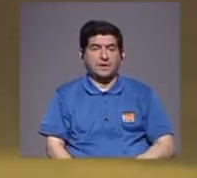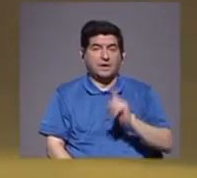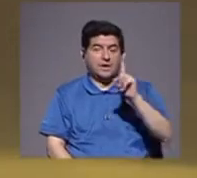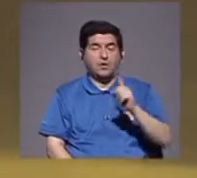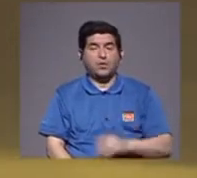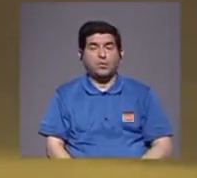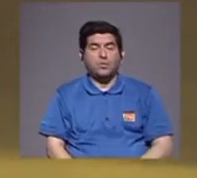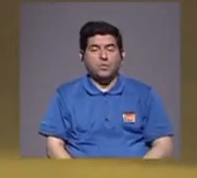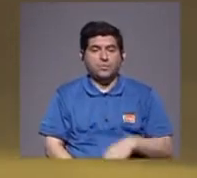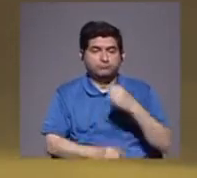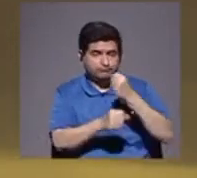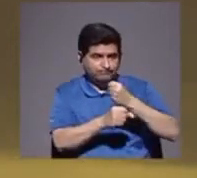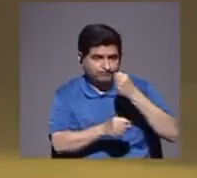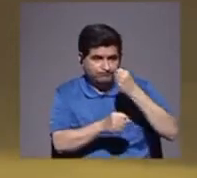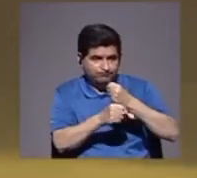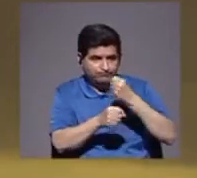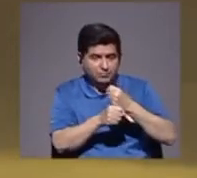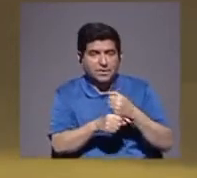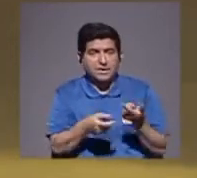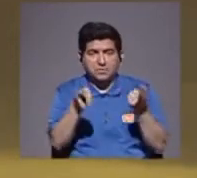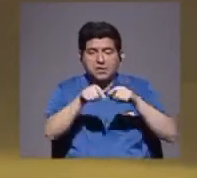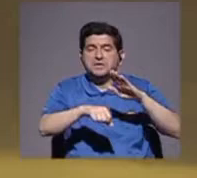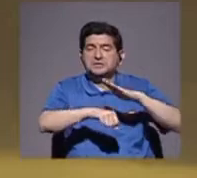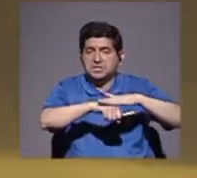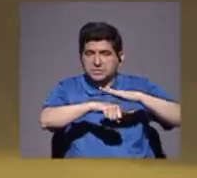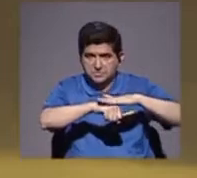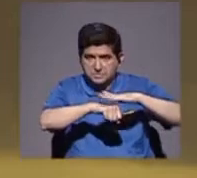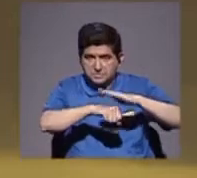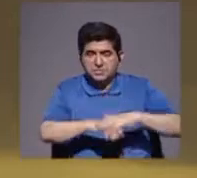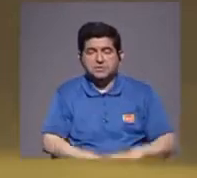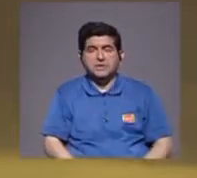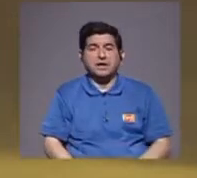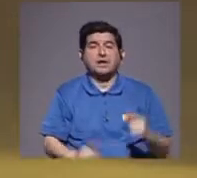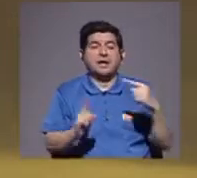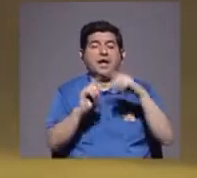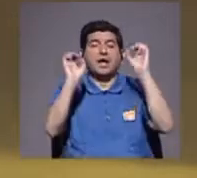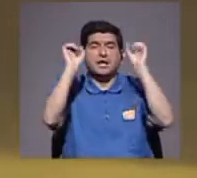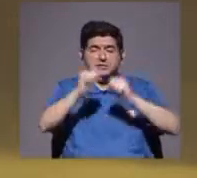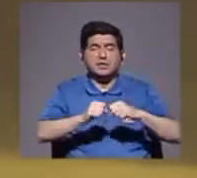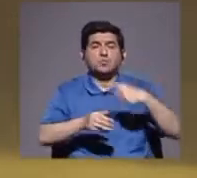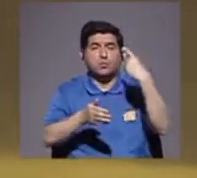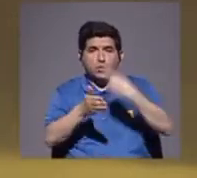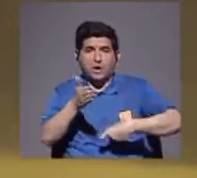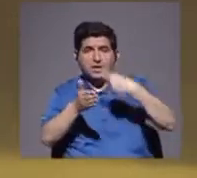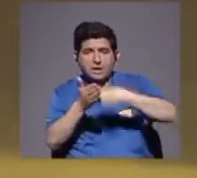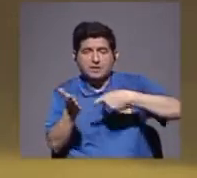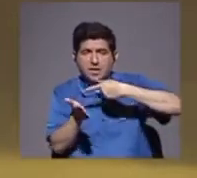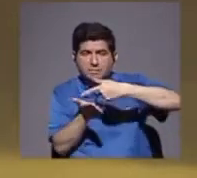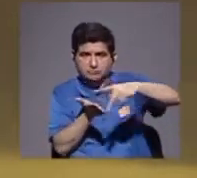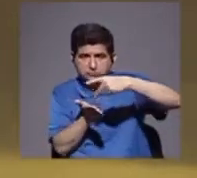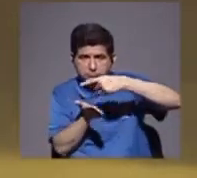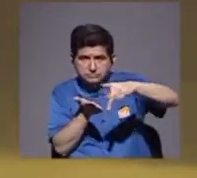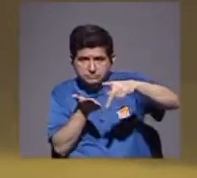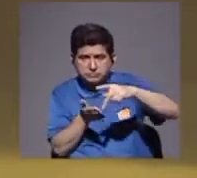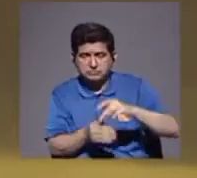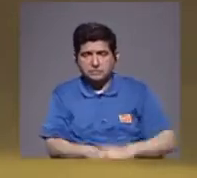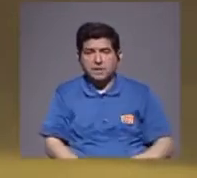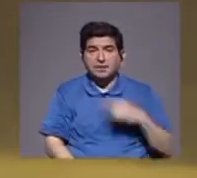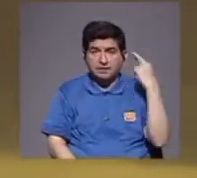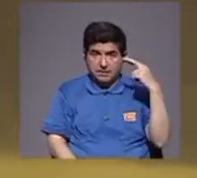operación que sería permitida, incluso se le puede poner impuestos, porque